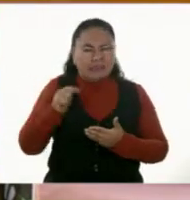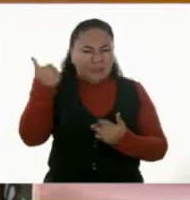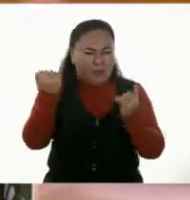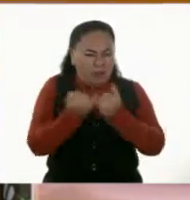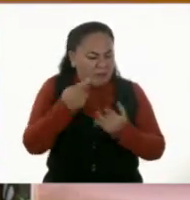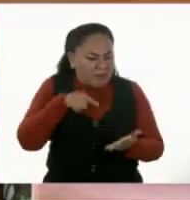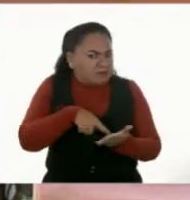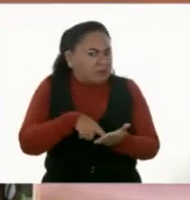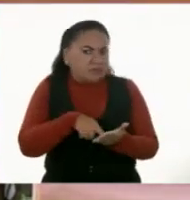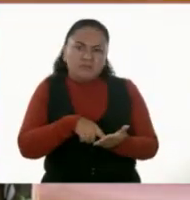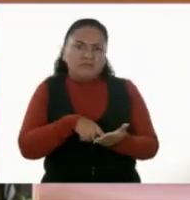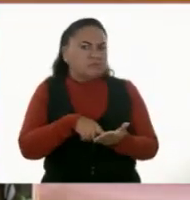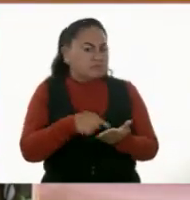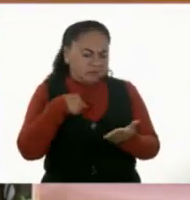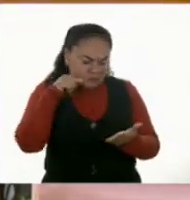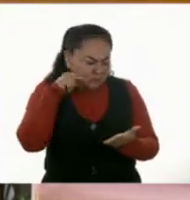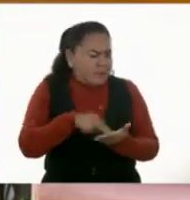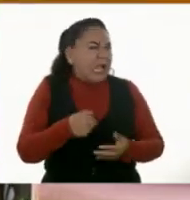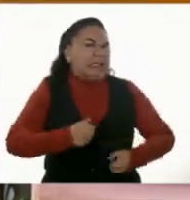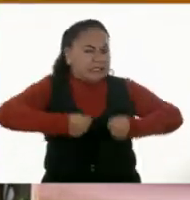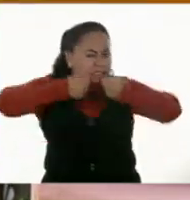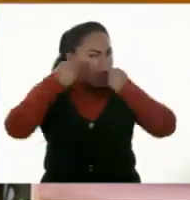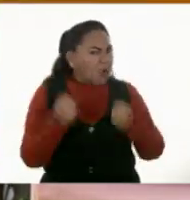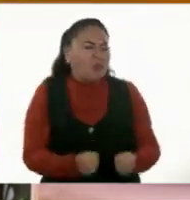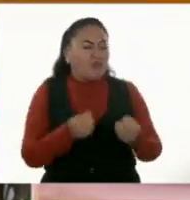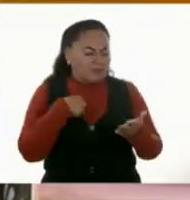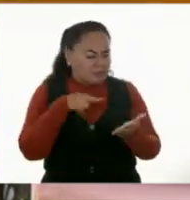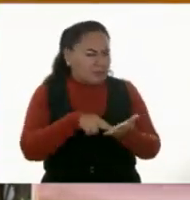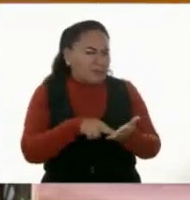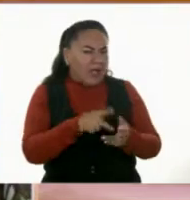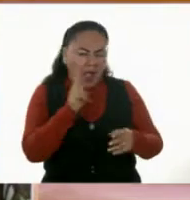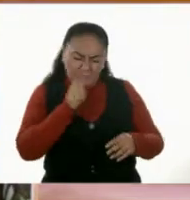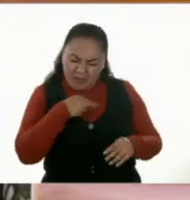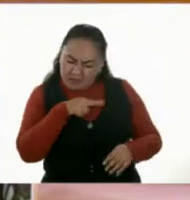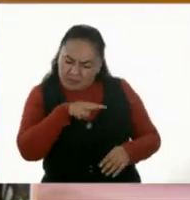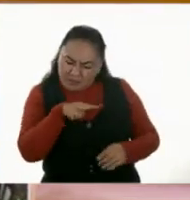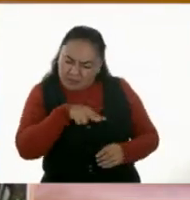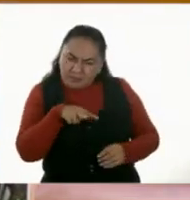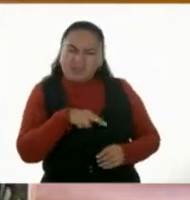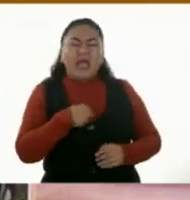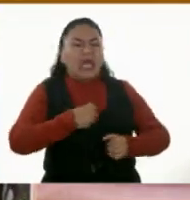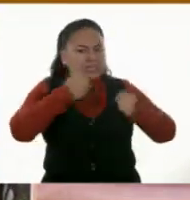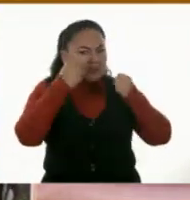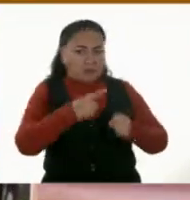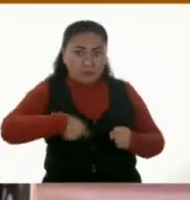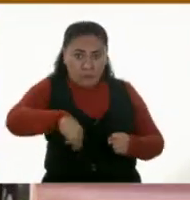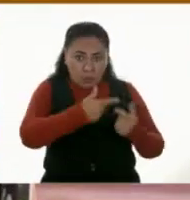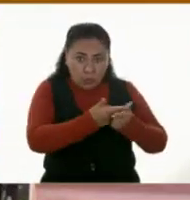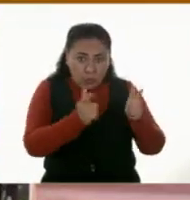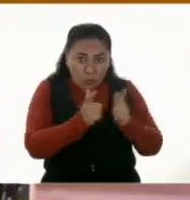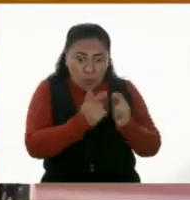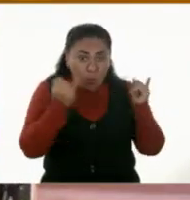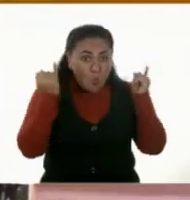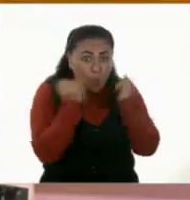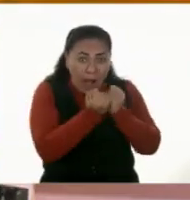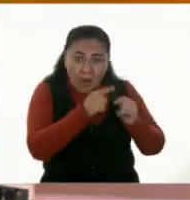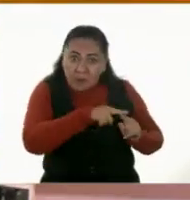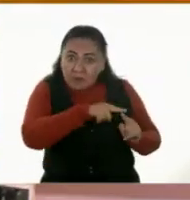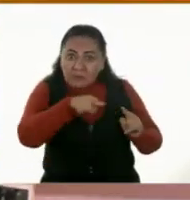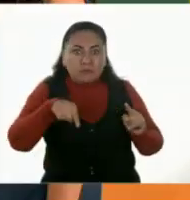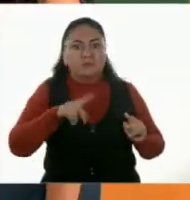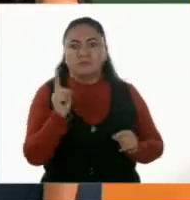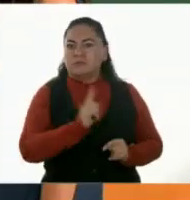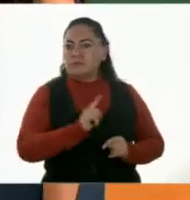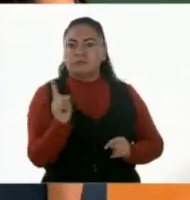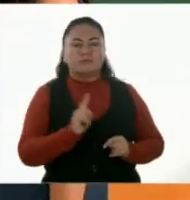menos lo mismo, pero aquí sí puedo estar seguro, aunque sea solamente calculando que no todos los grupos tienen las mismas fichas.